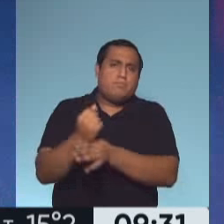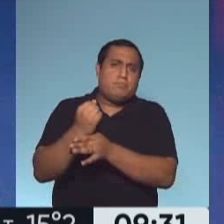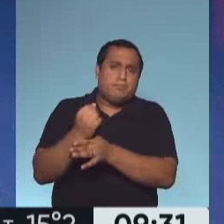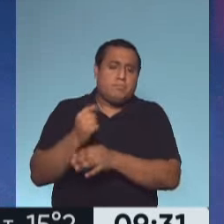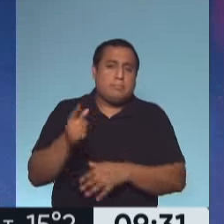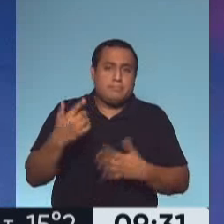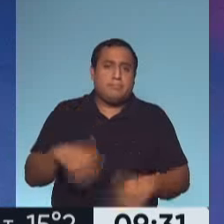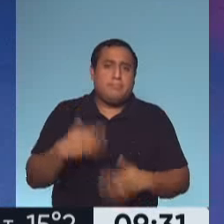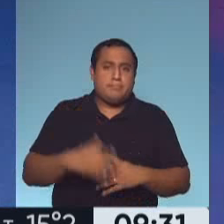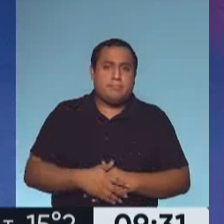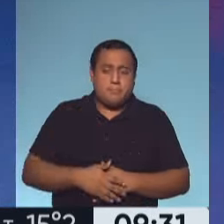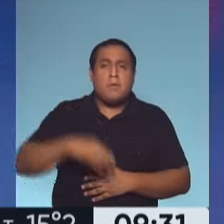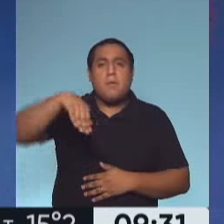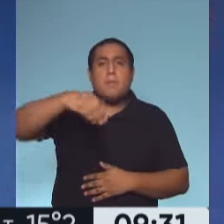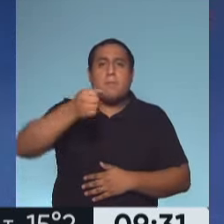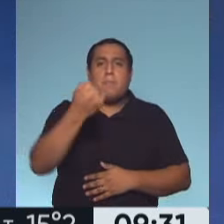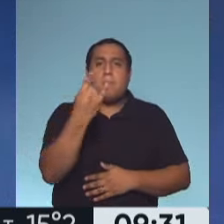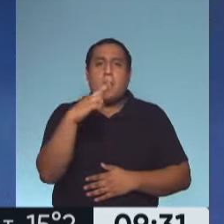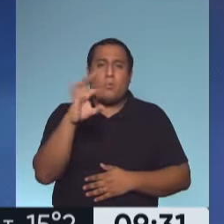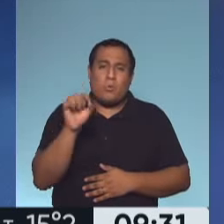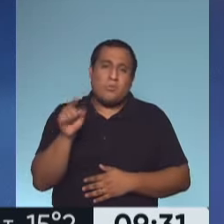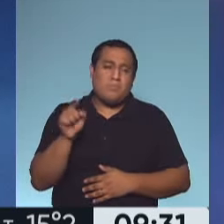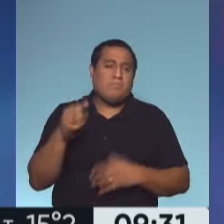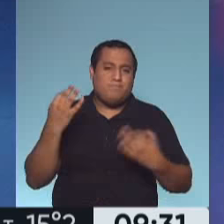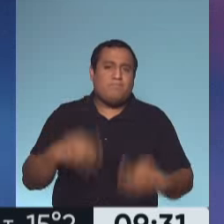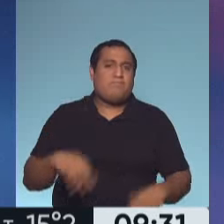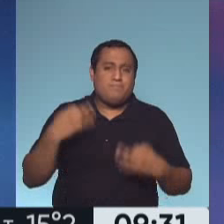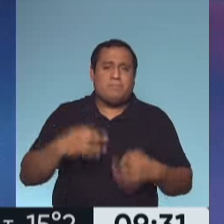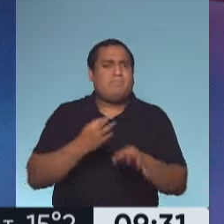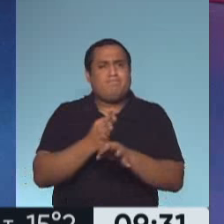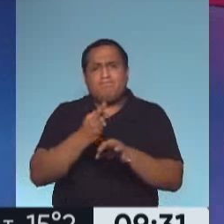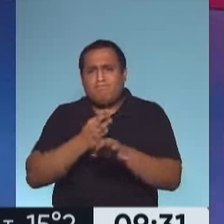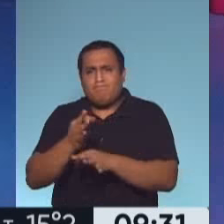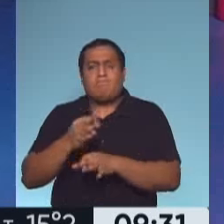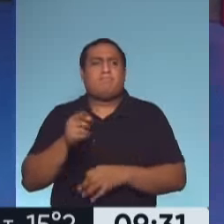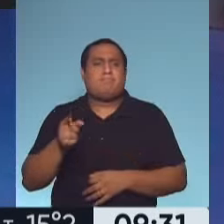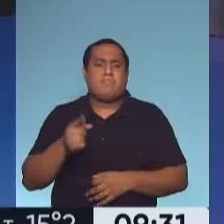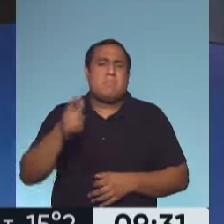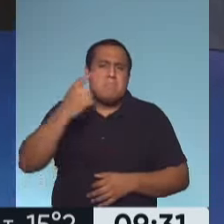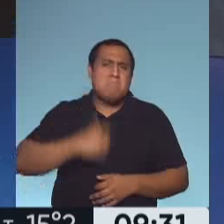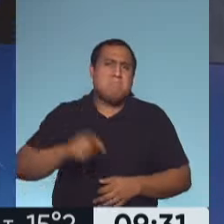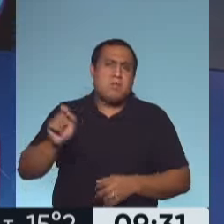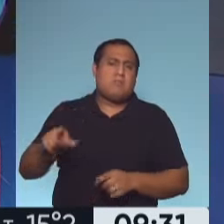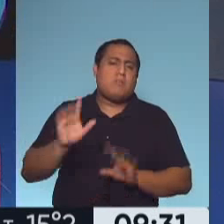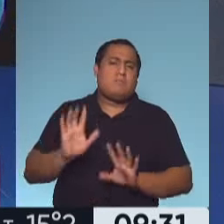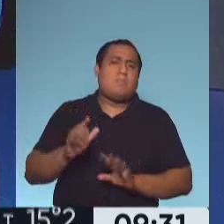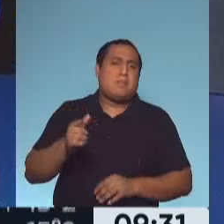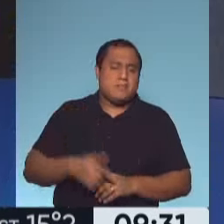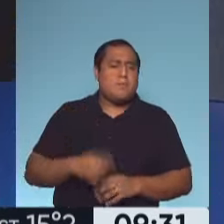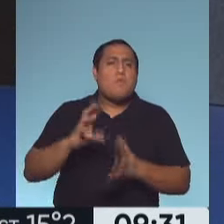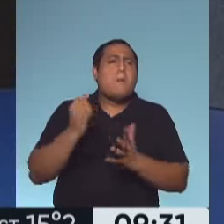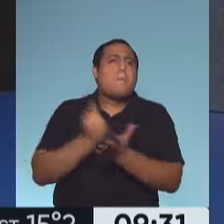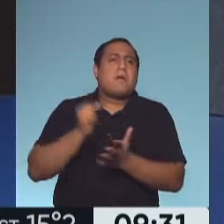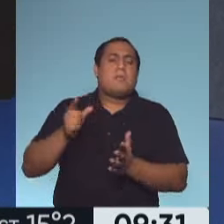comunicación. A su manera, Mauro siempre supo ser disruptivo, marcar con su personalidad y con su sello